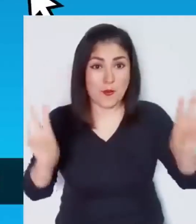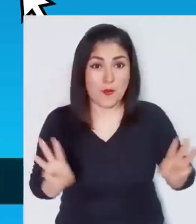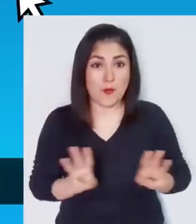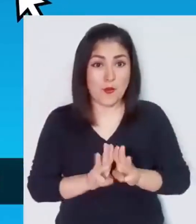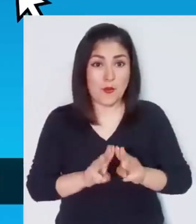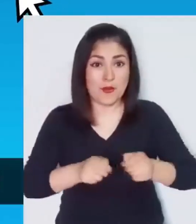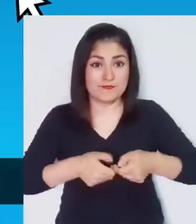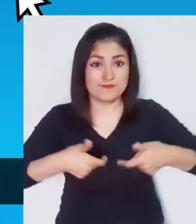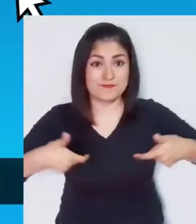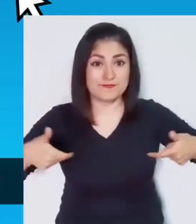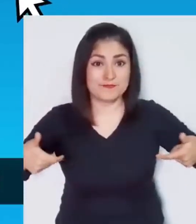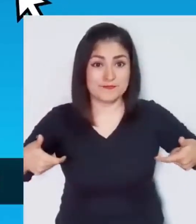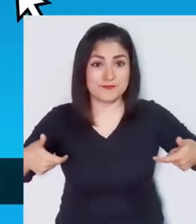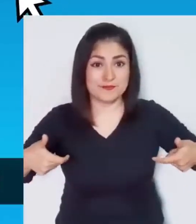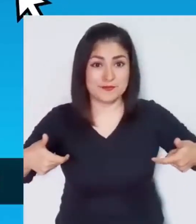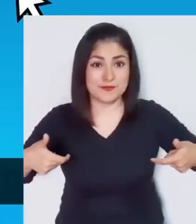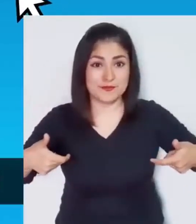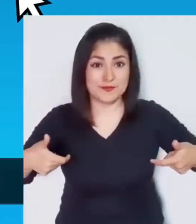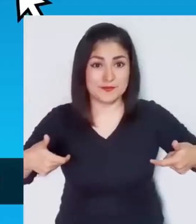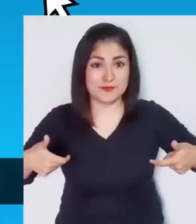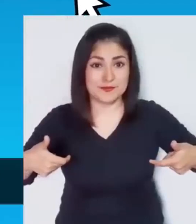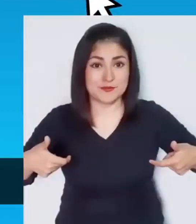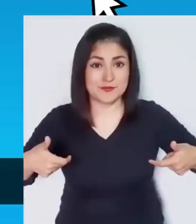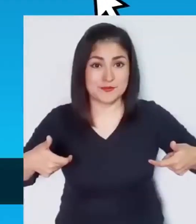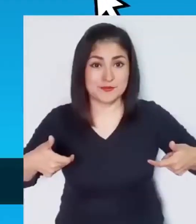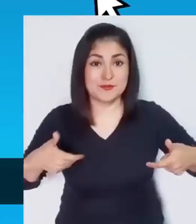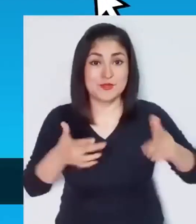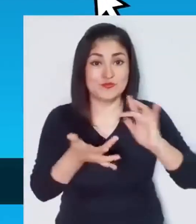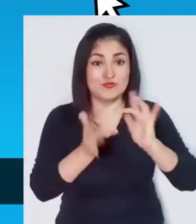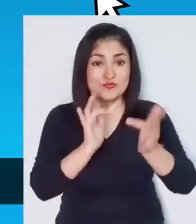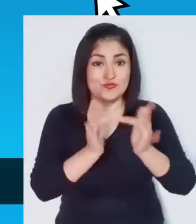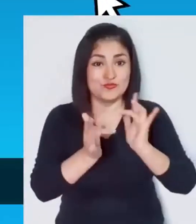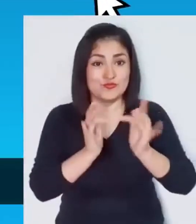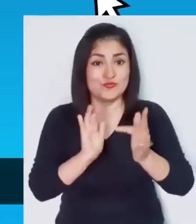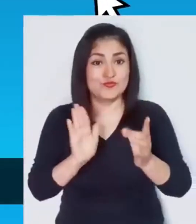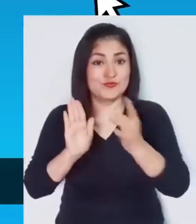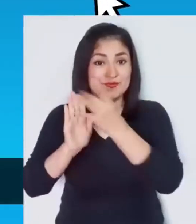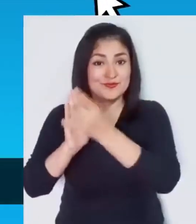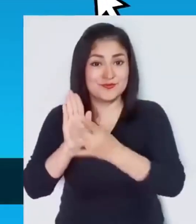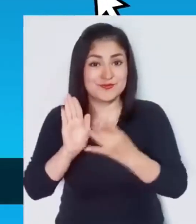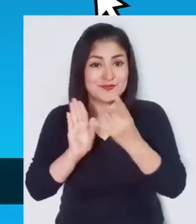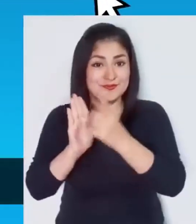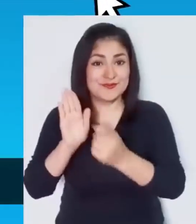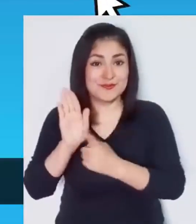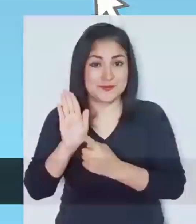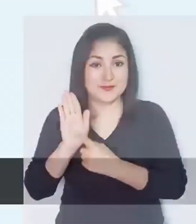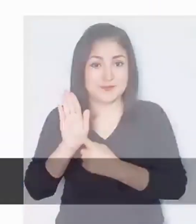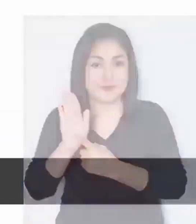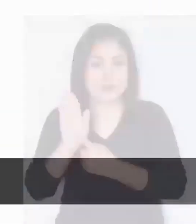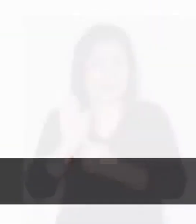.gov.p.indesi y síguenos en nuestras redes sociales.